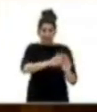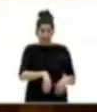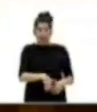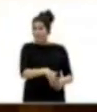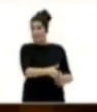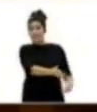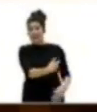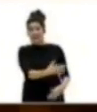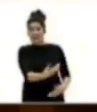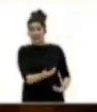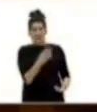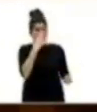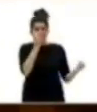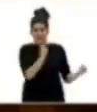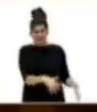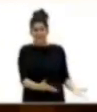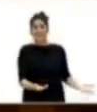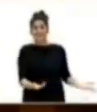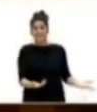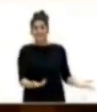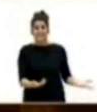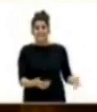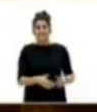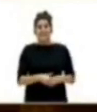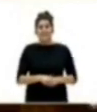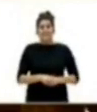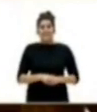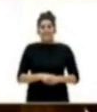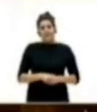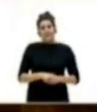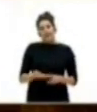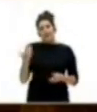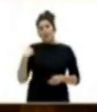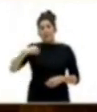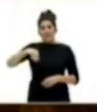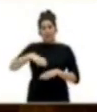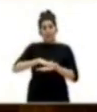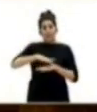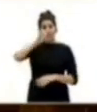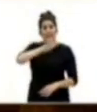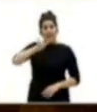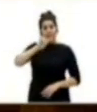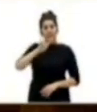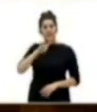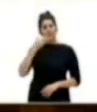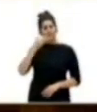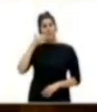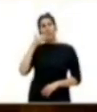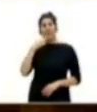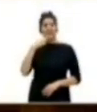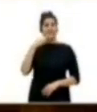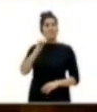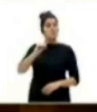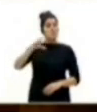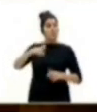mojado y no va a servir para nada. El anterior presidente del gobierno de Canarias presumía que el incremento de la